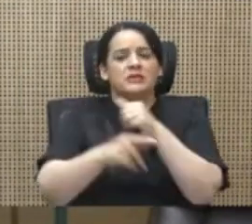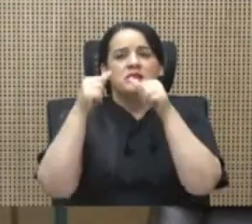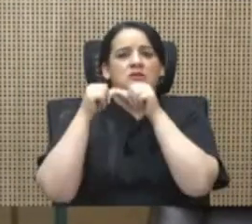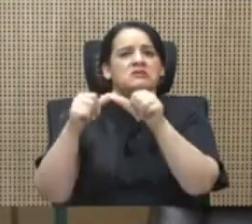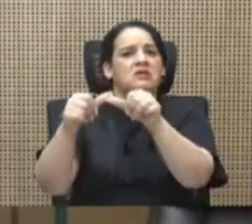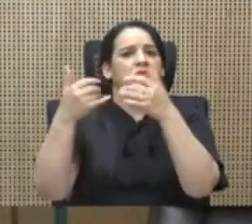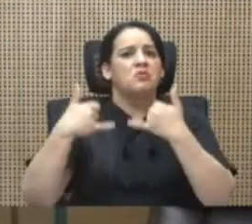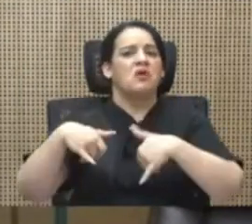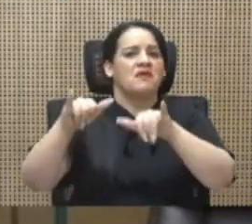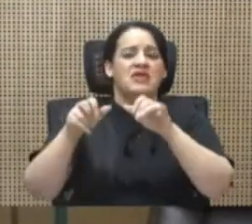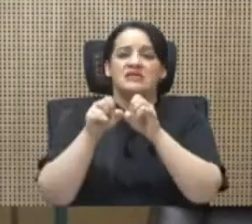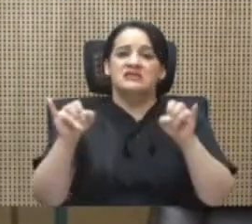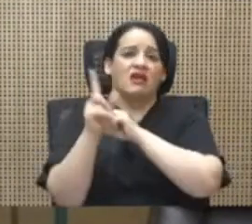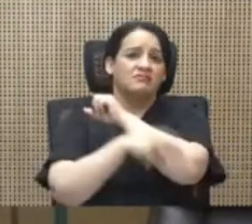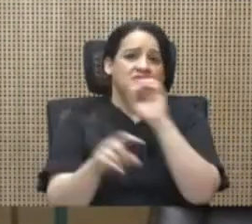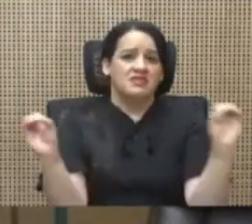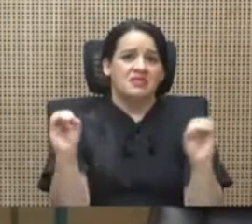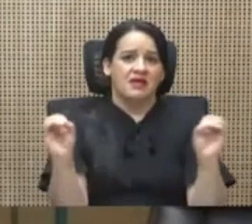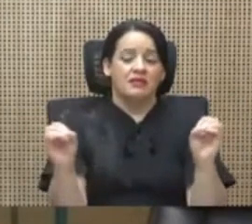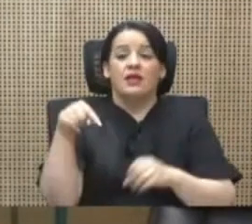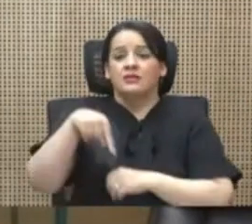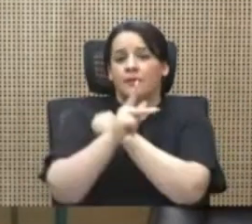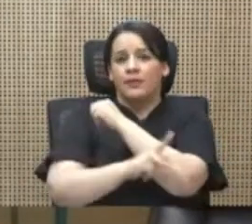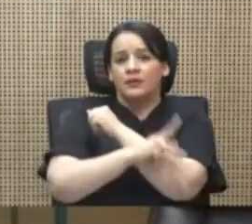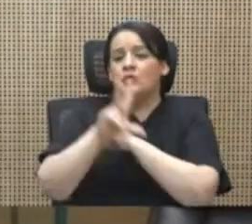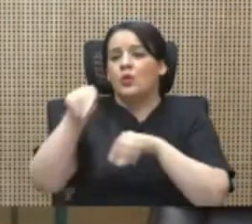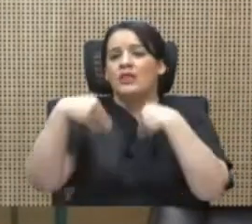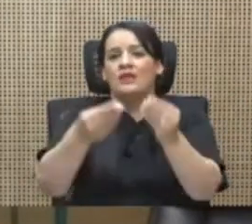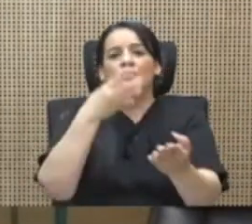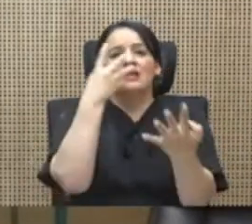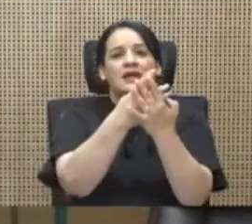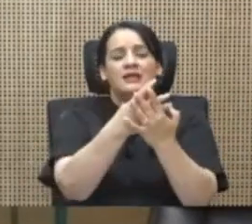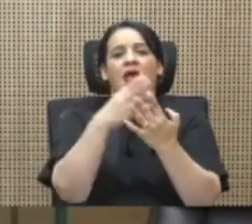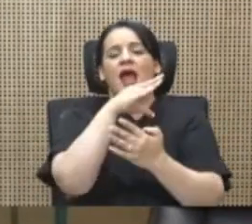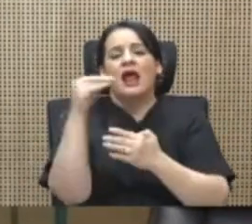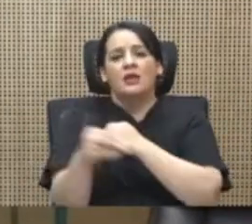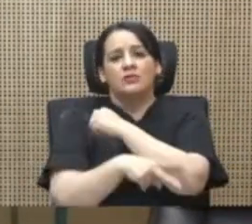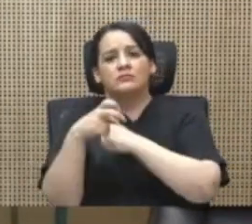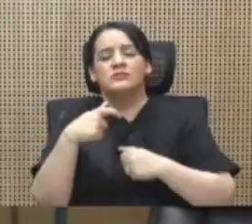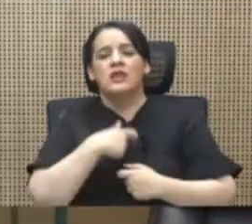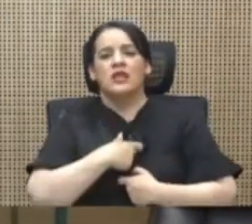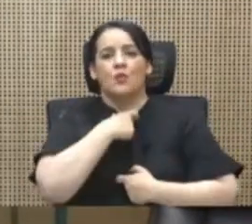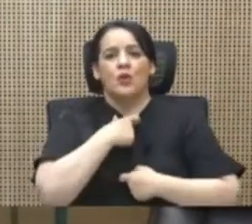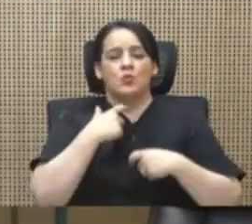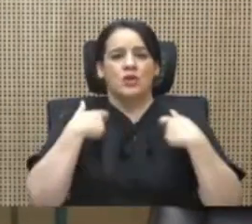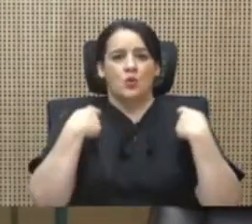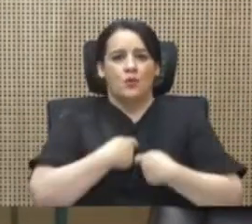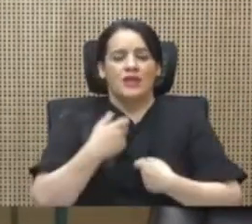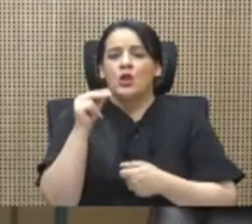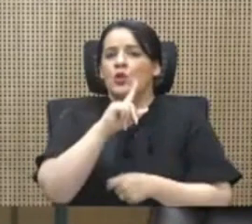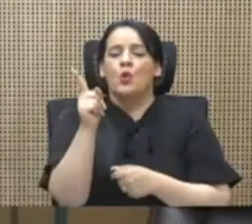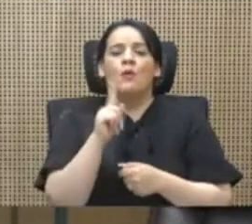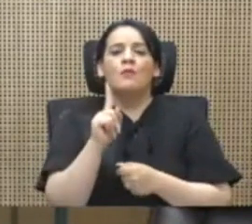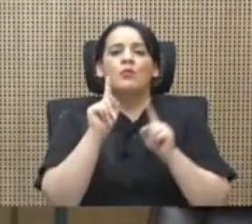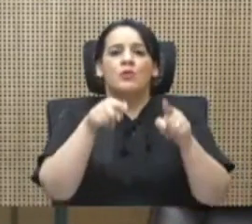impunemente por ahí. Mientras en este país no le demos cárcel a los saqueadores de cuello y corbata, no vamos a resolver el tema de la